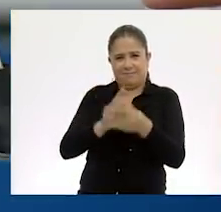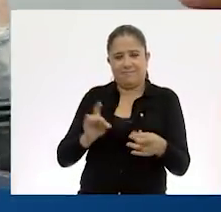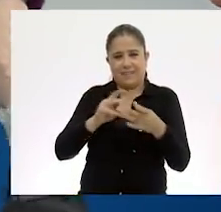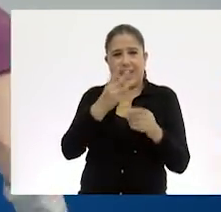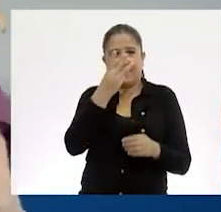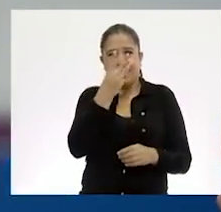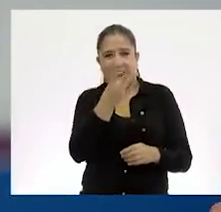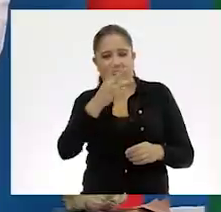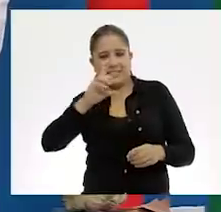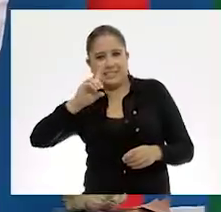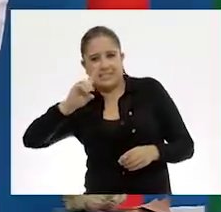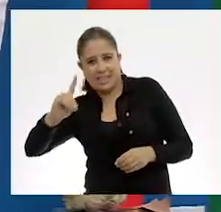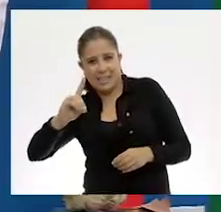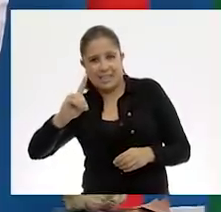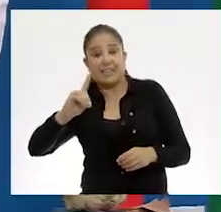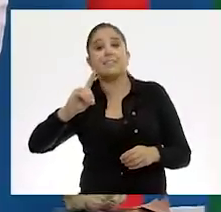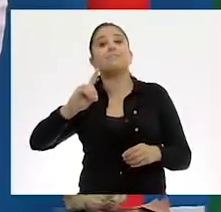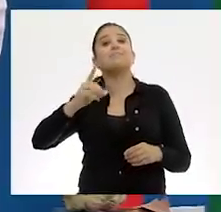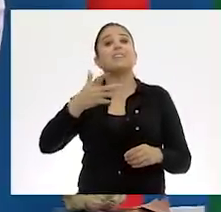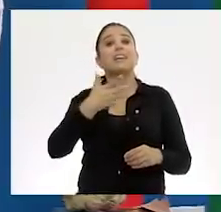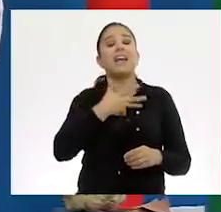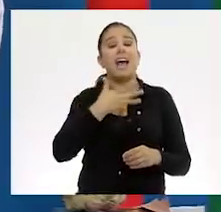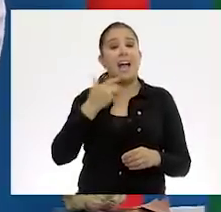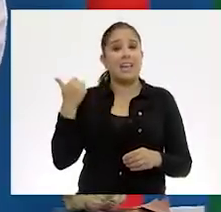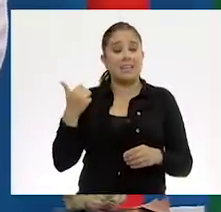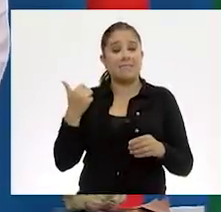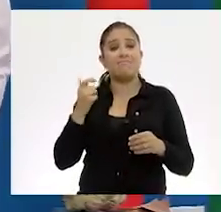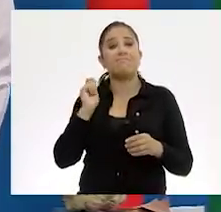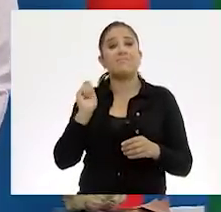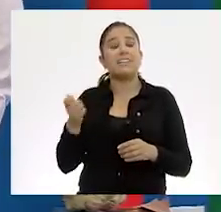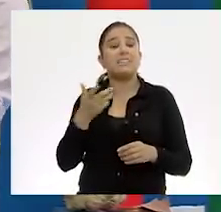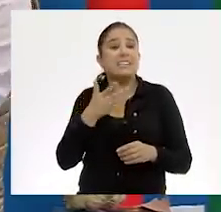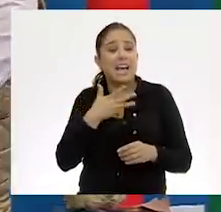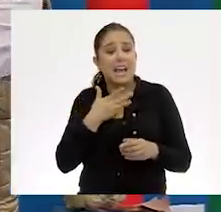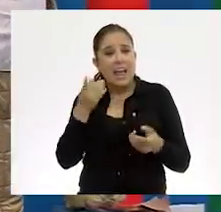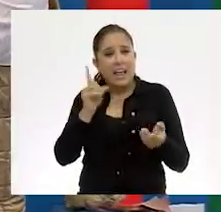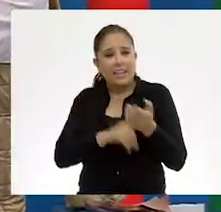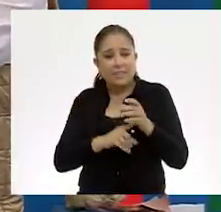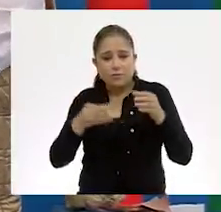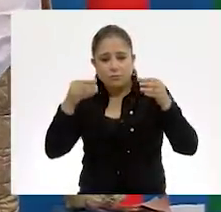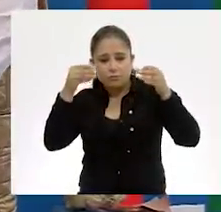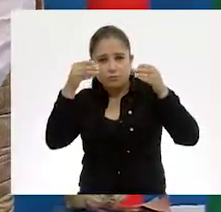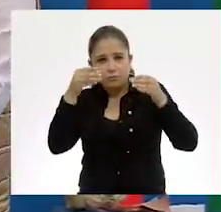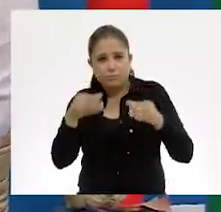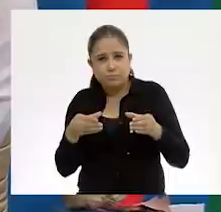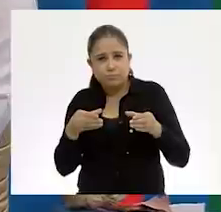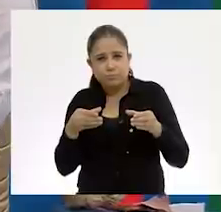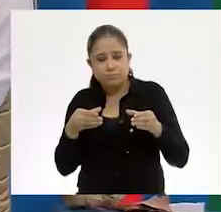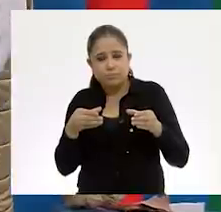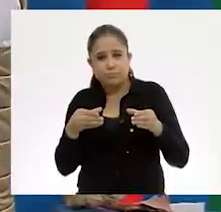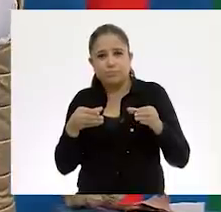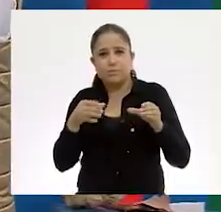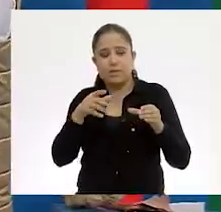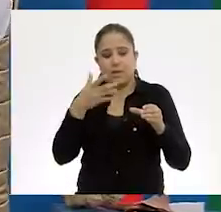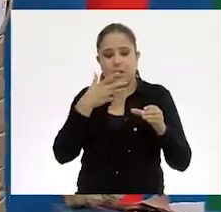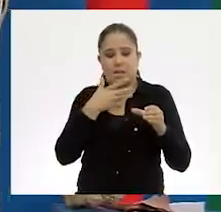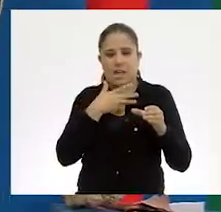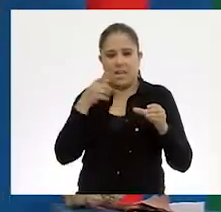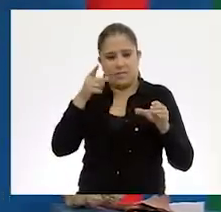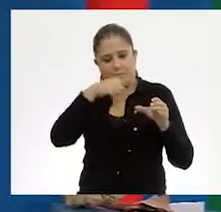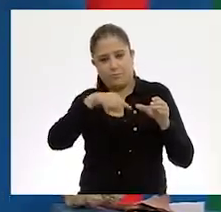tiene un cuerpo